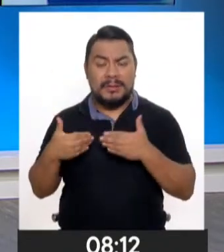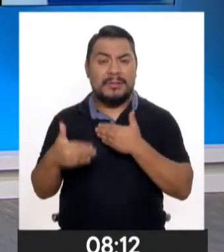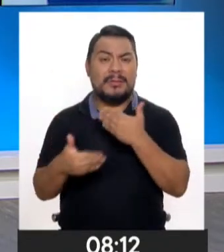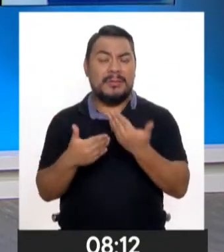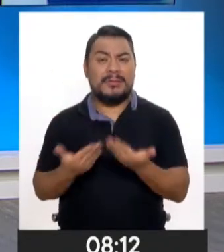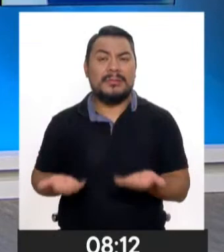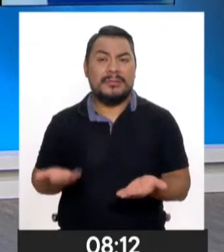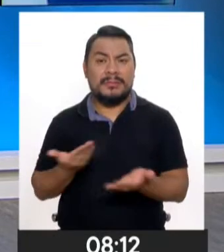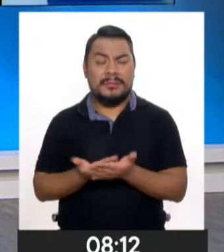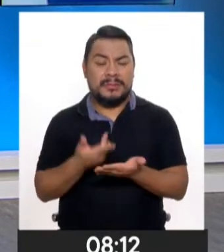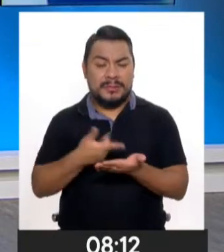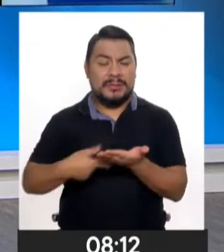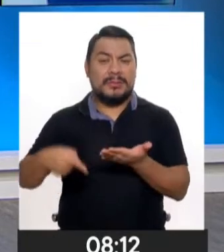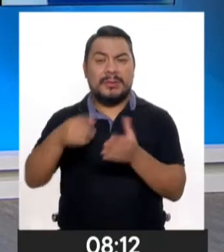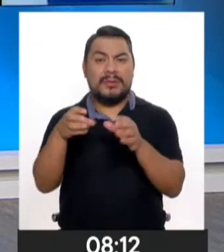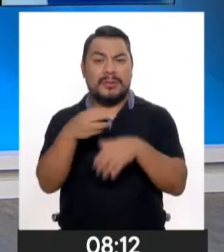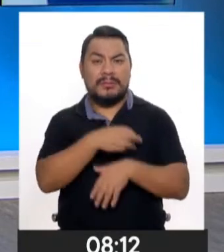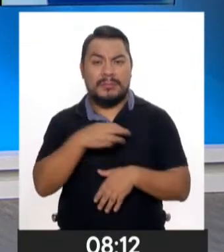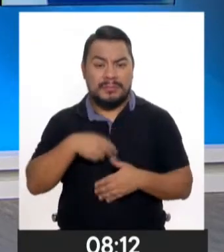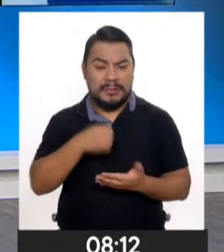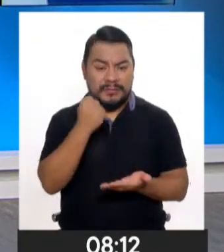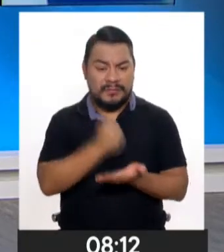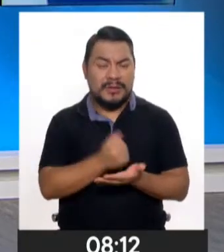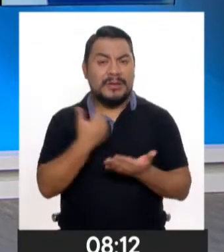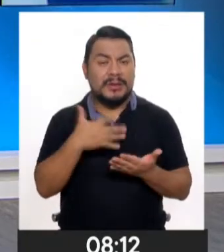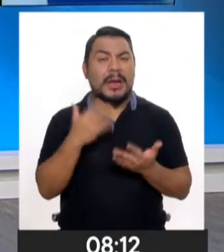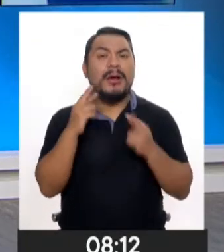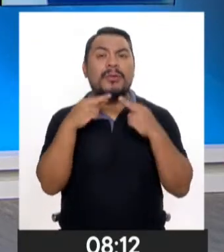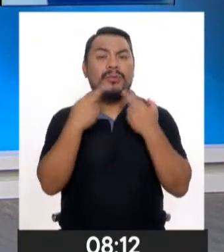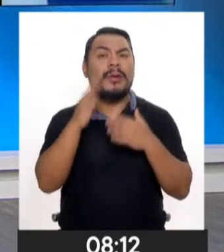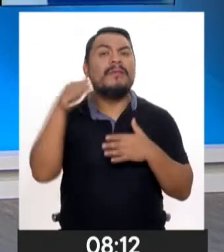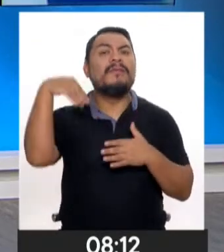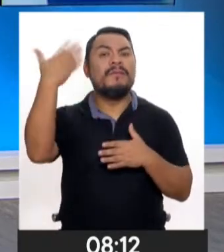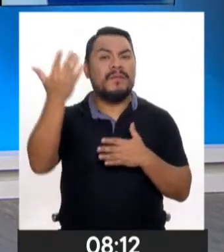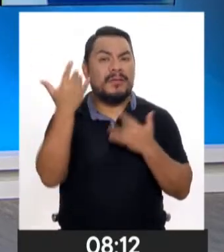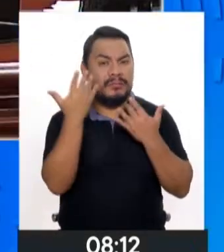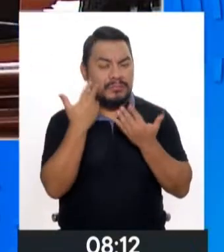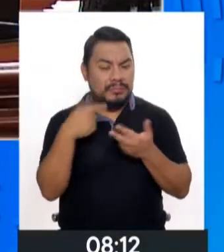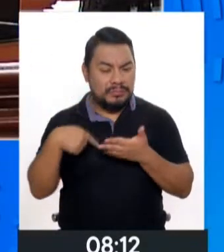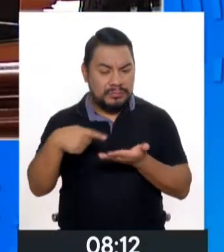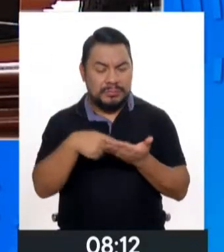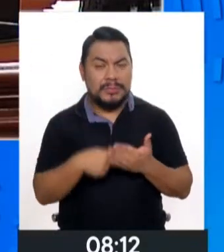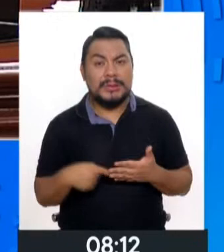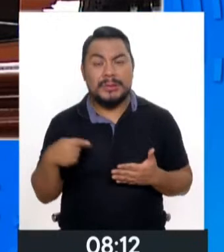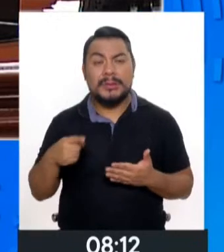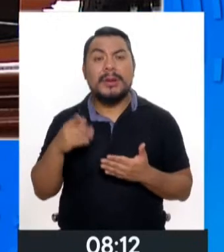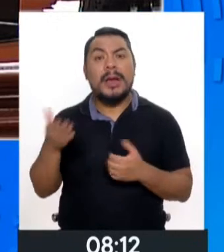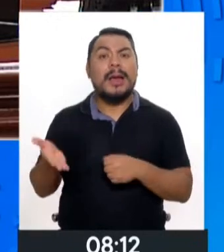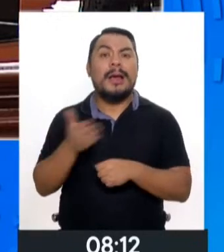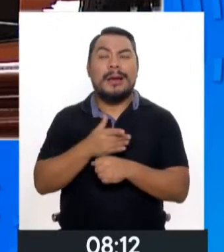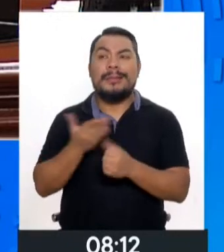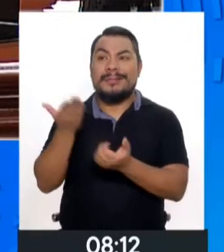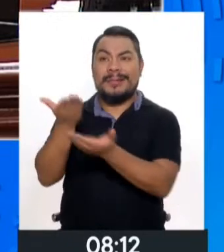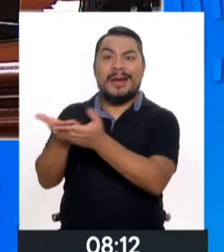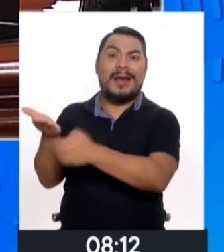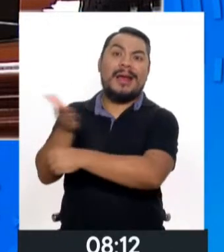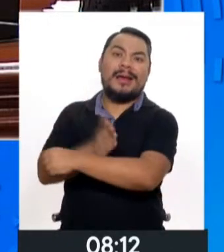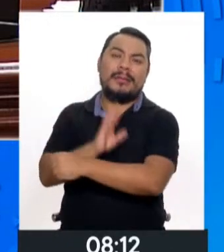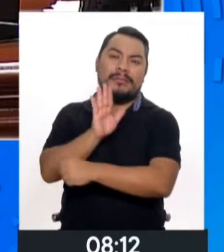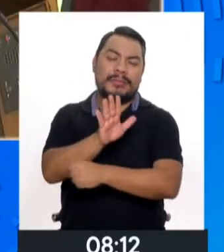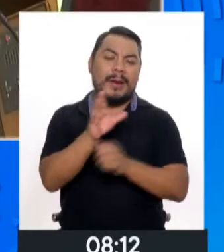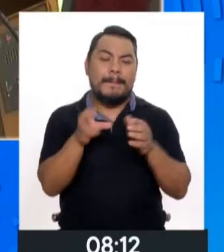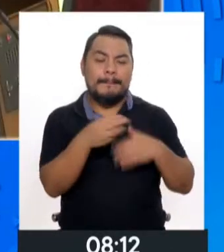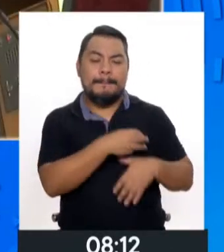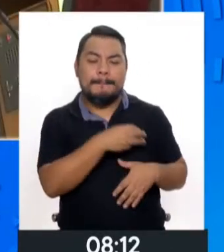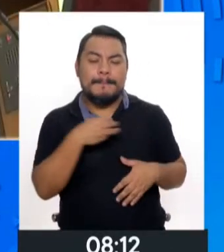llegar para su aprobación en el Consejo de Ministros. El Ejecutivo, cuando presenta un proyecto de ley, este debe ser analizado y aprobado en el